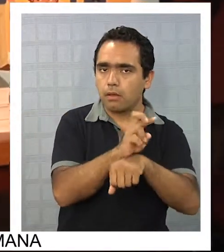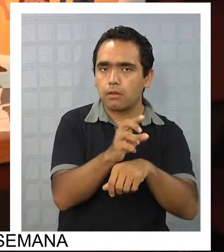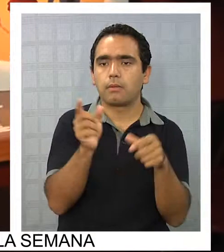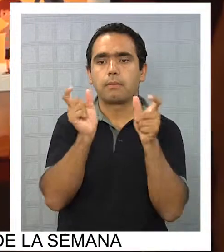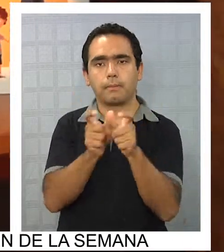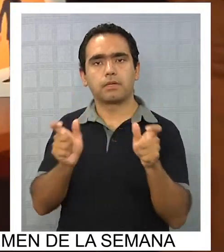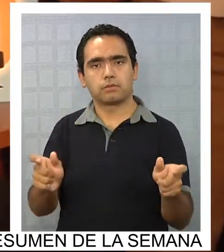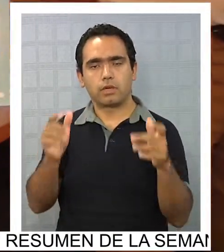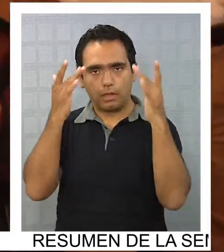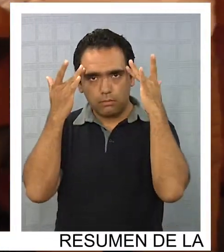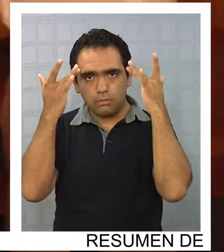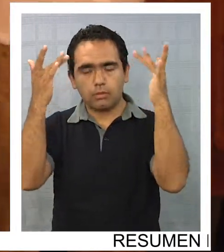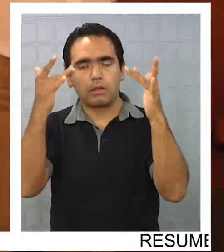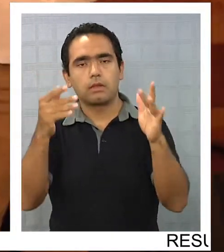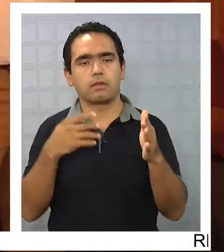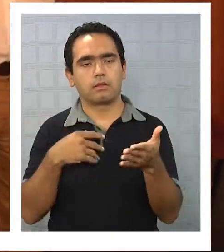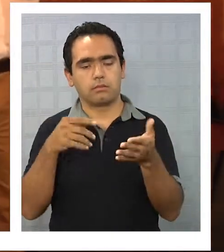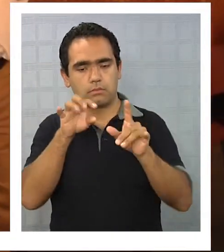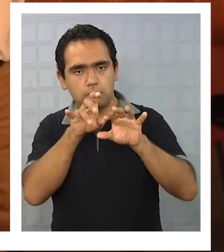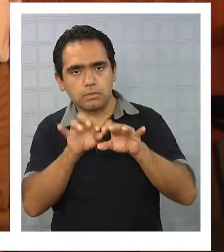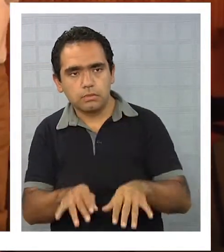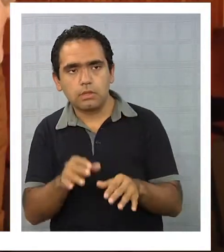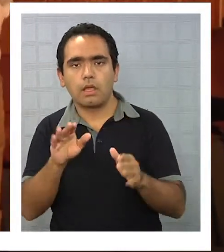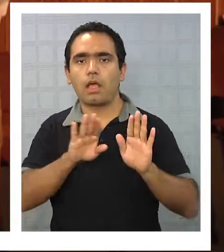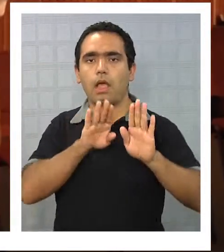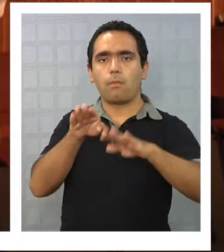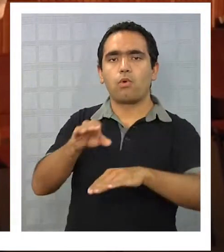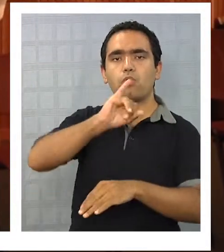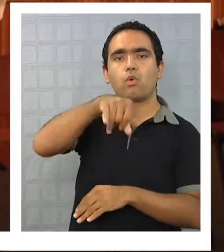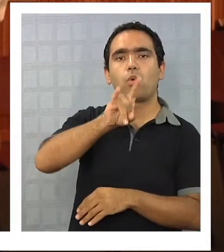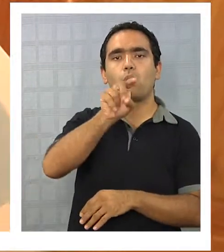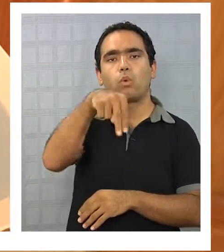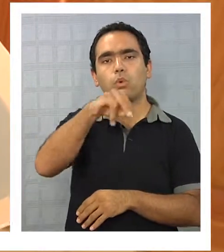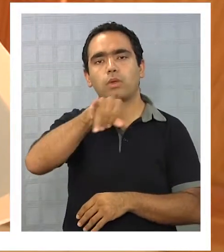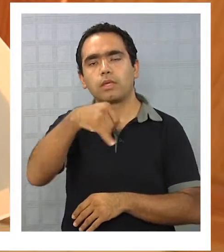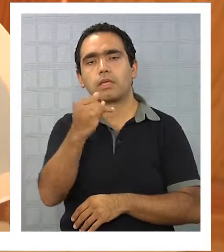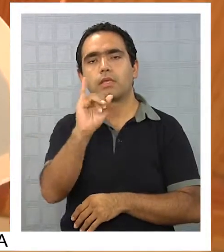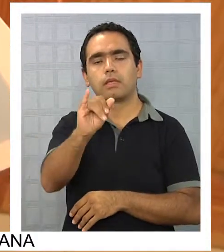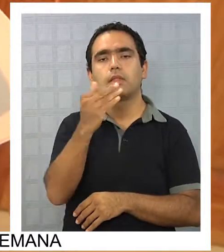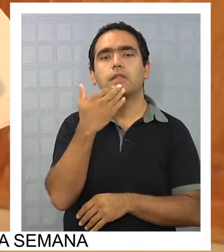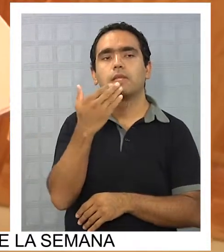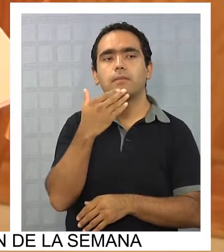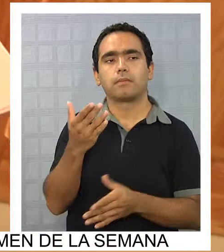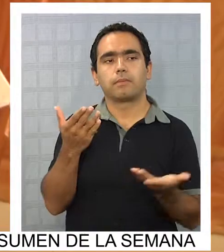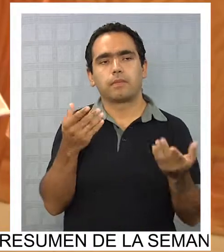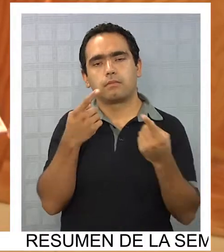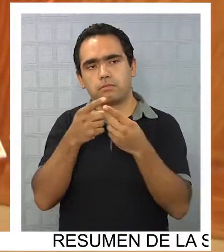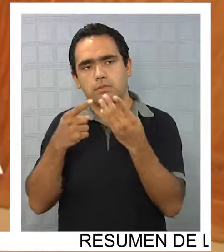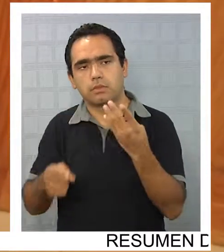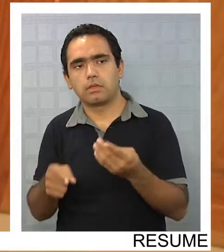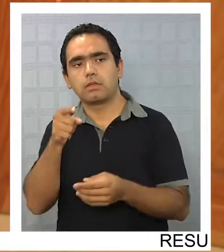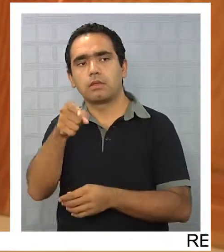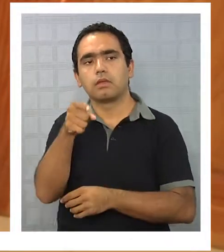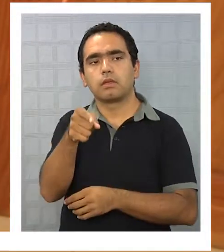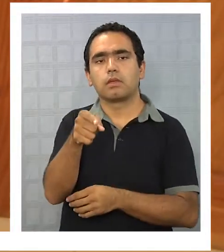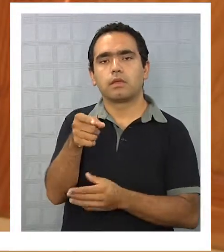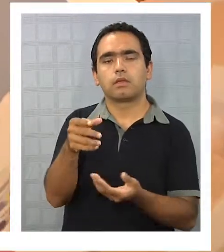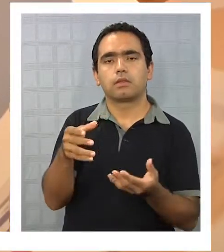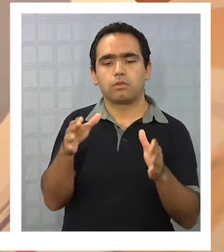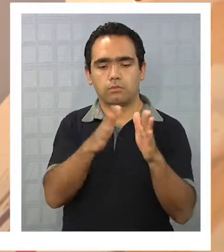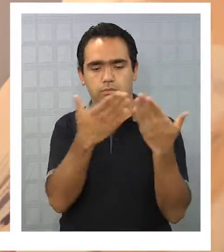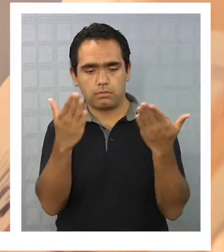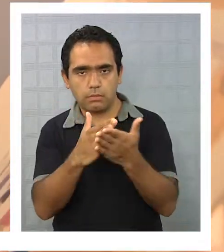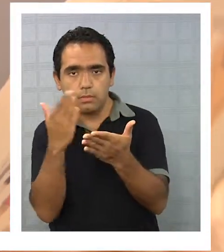material pedagógico elaborado por especialistas, con el respaldo de la Junji, del Colegio de Educadoras de Párvulo, entre otras.